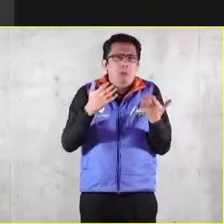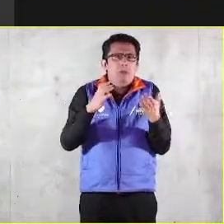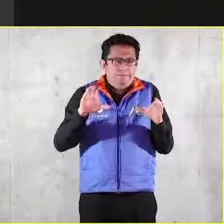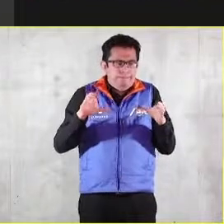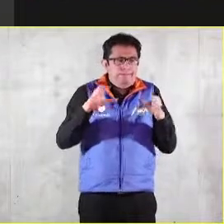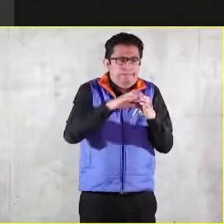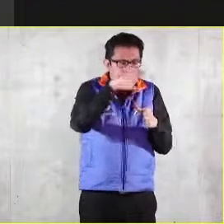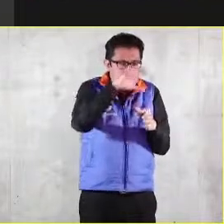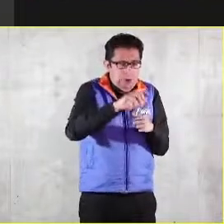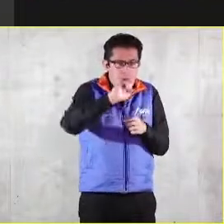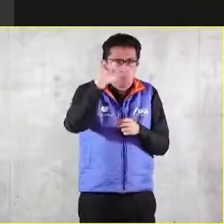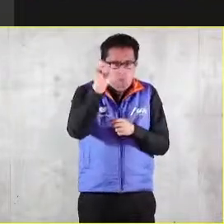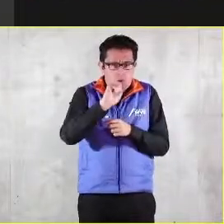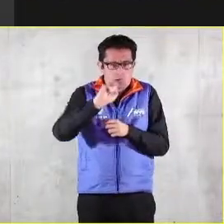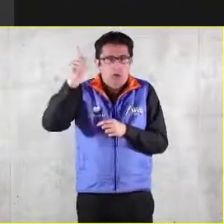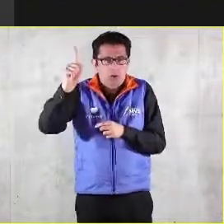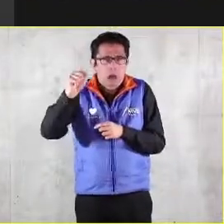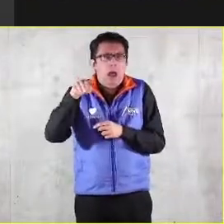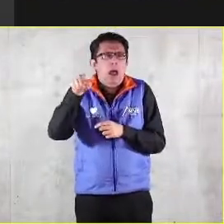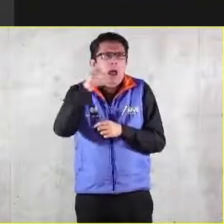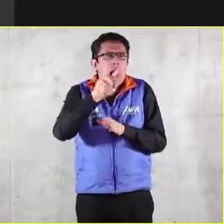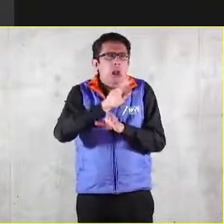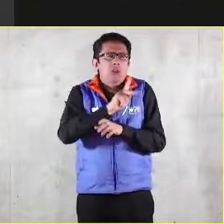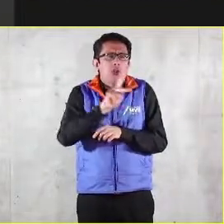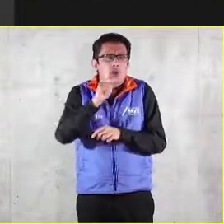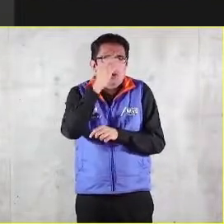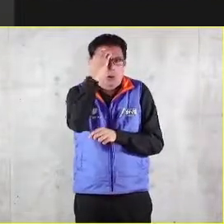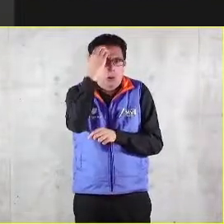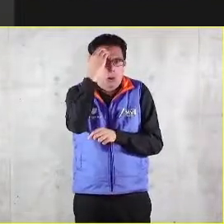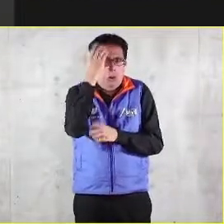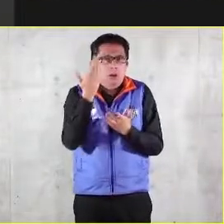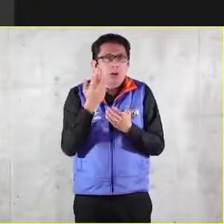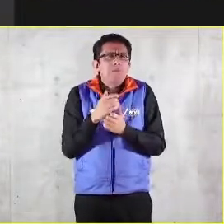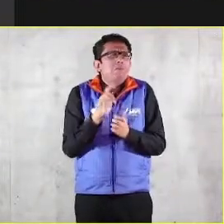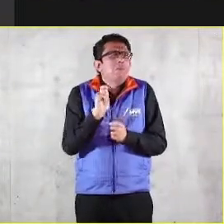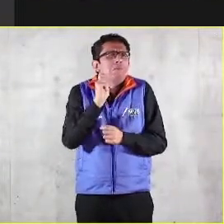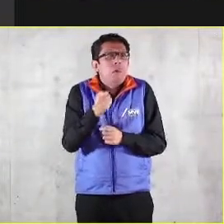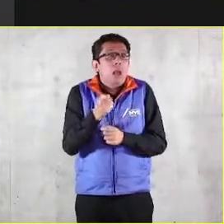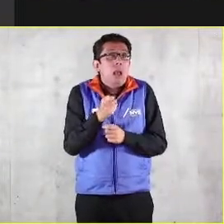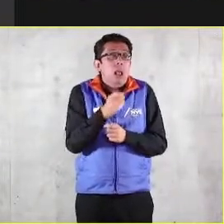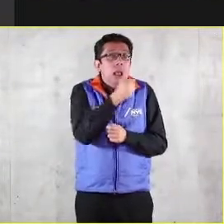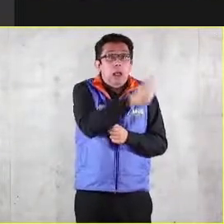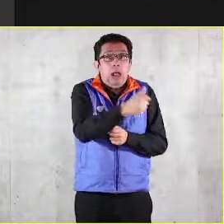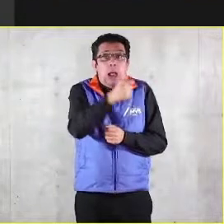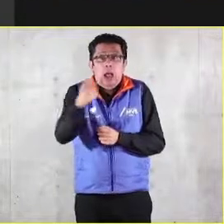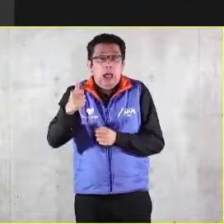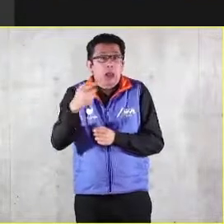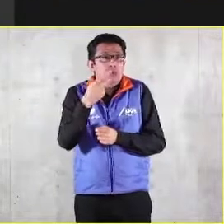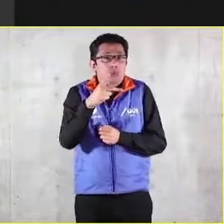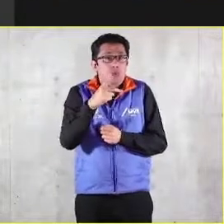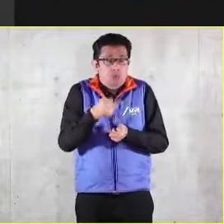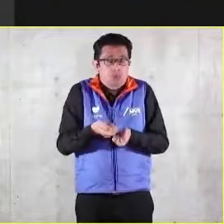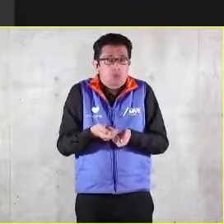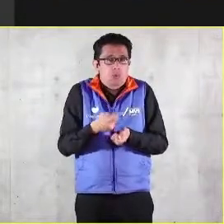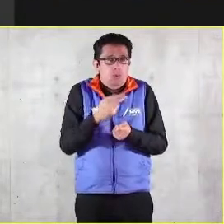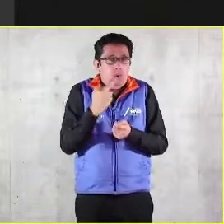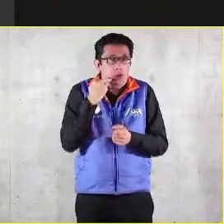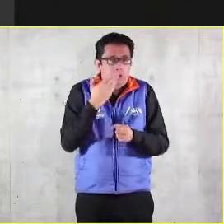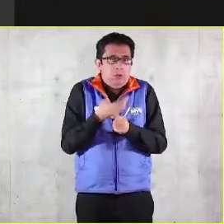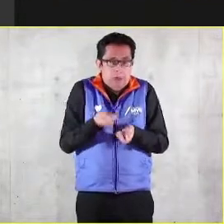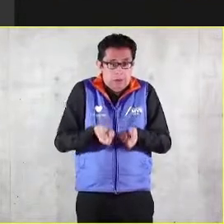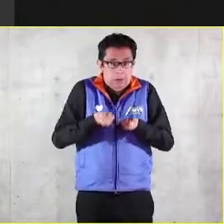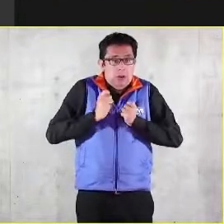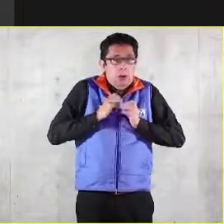que es la que todos conocemos, la que implica que cada quien cumpla con su responsabilidad, pero el ser